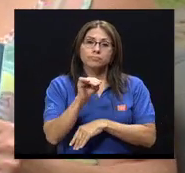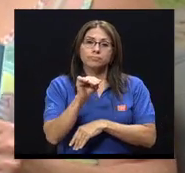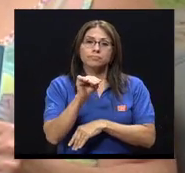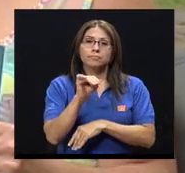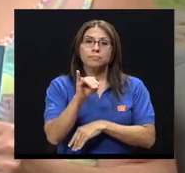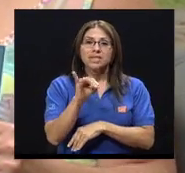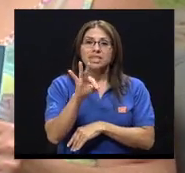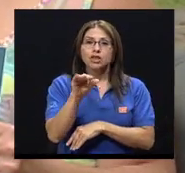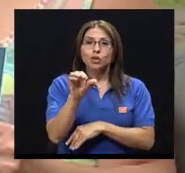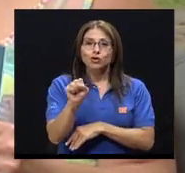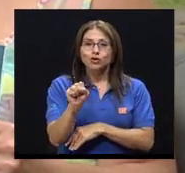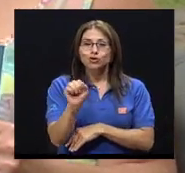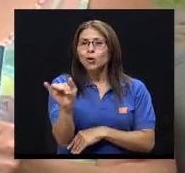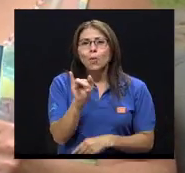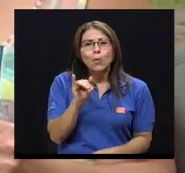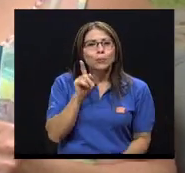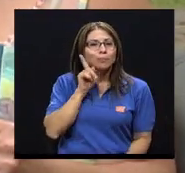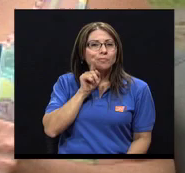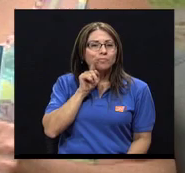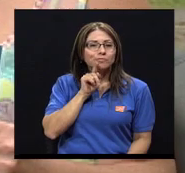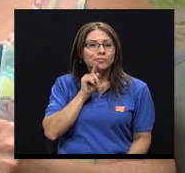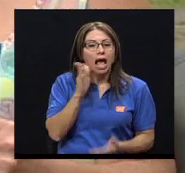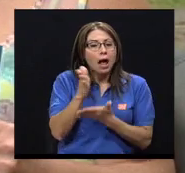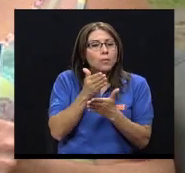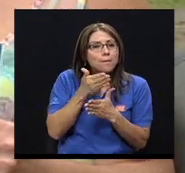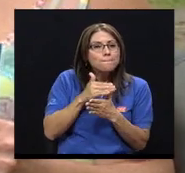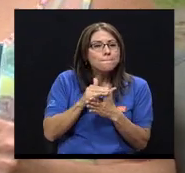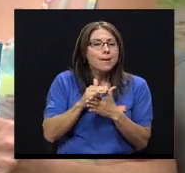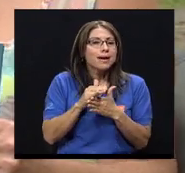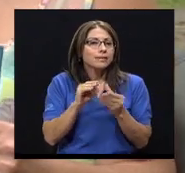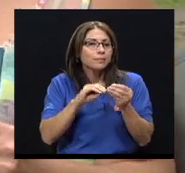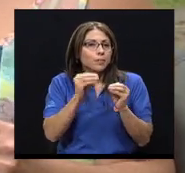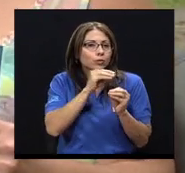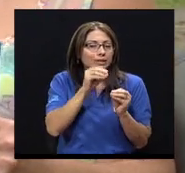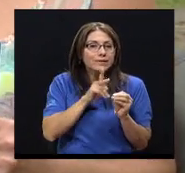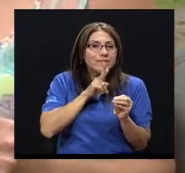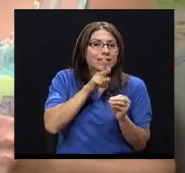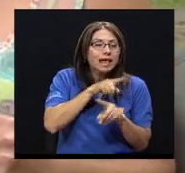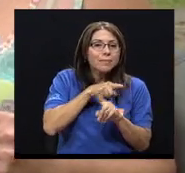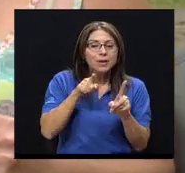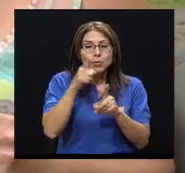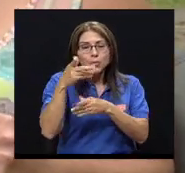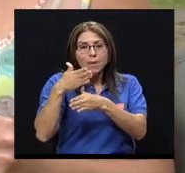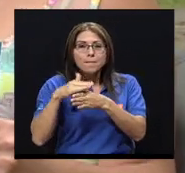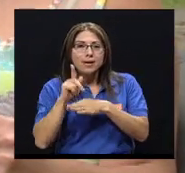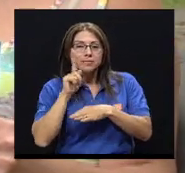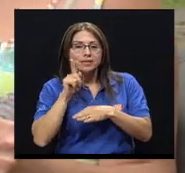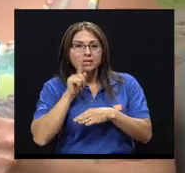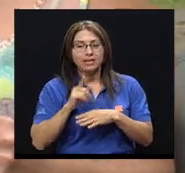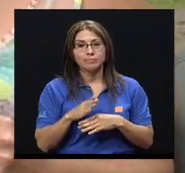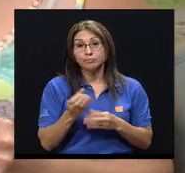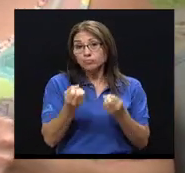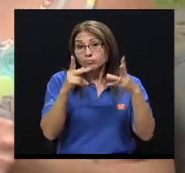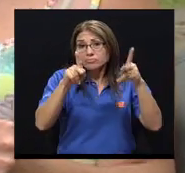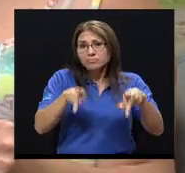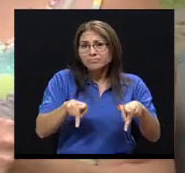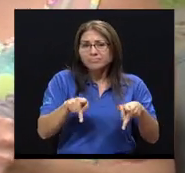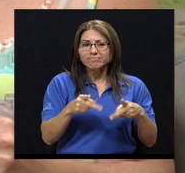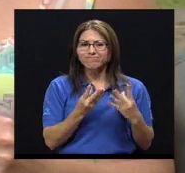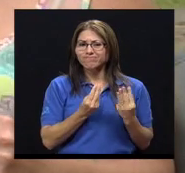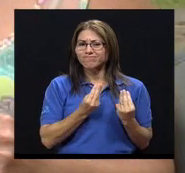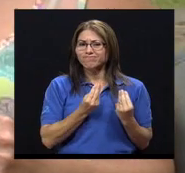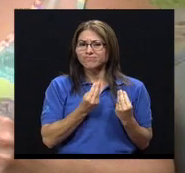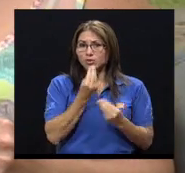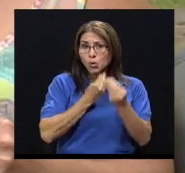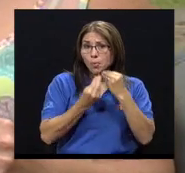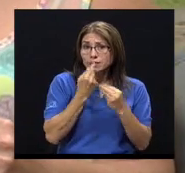hay personas que todavía, como mencionábamos en los bloques anteriores, no saben, tienen mucho temor de la dieta vegetariana, que tal